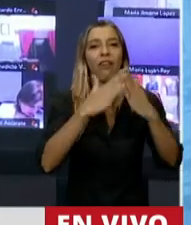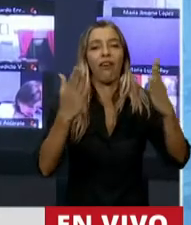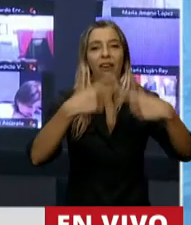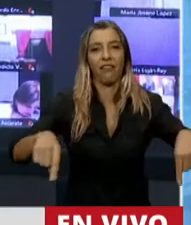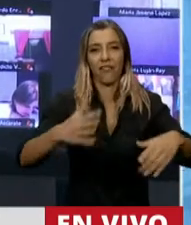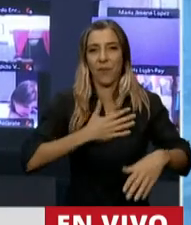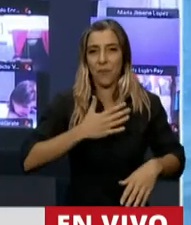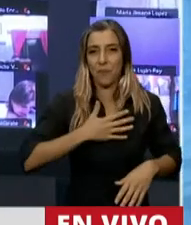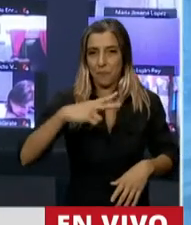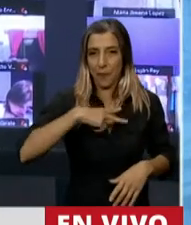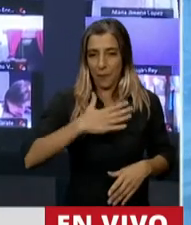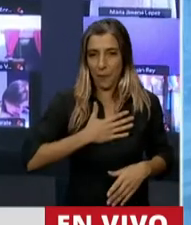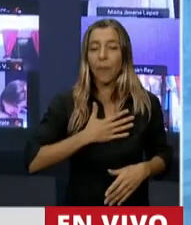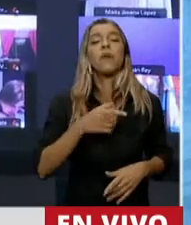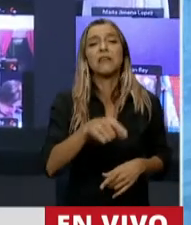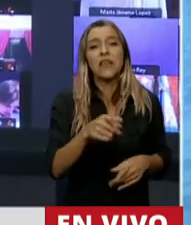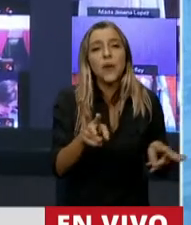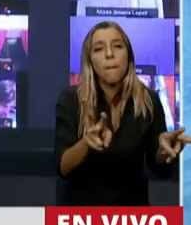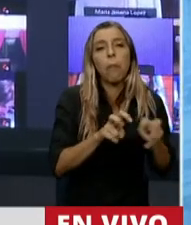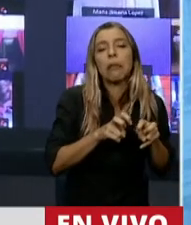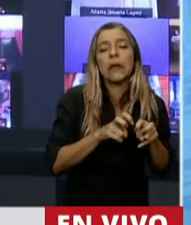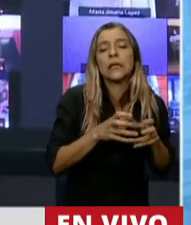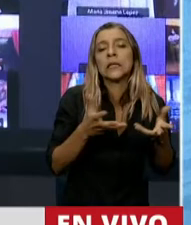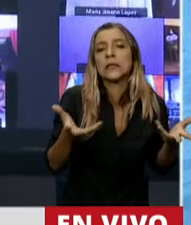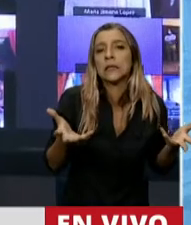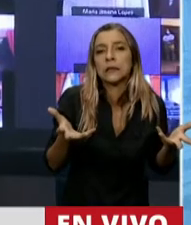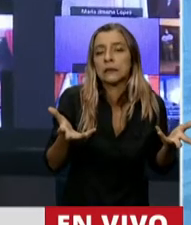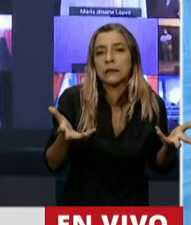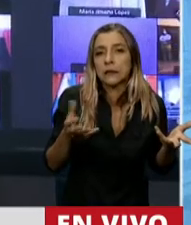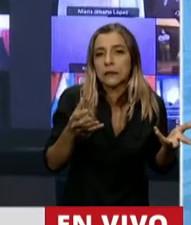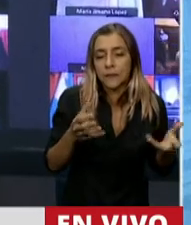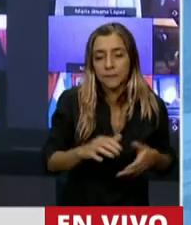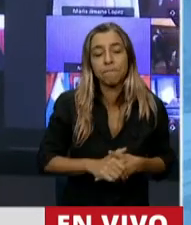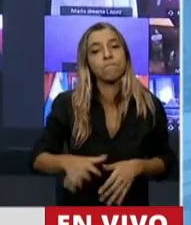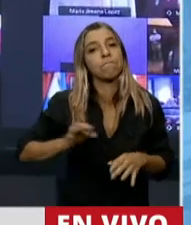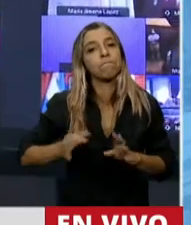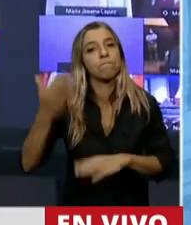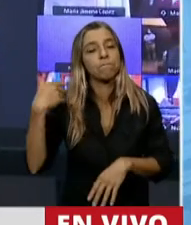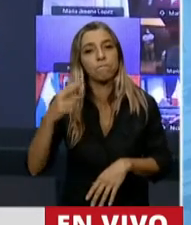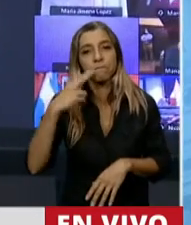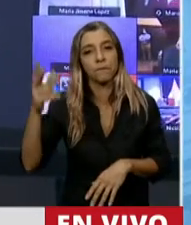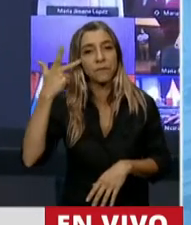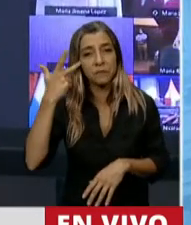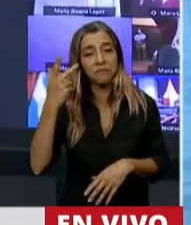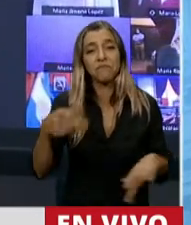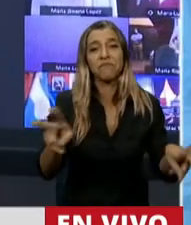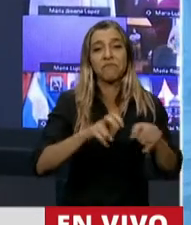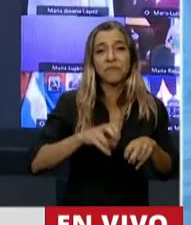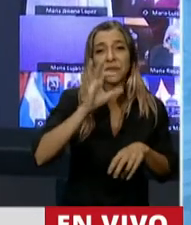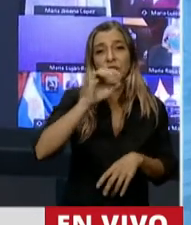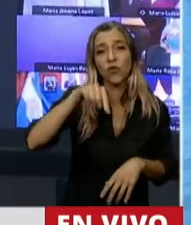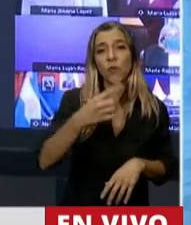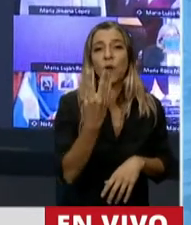prácticamente insignificante en la recaudación. En el año 2018 fue el 0,4